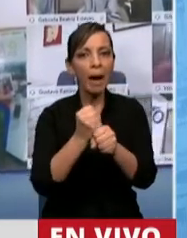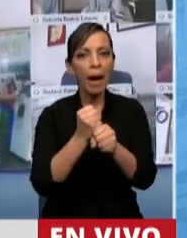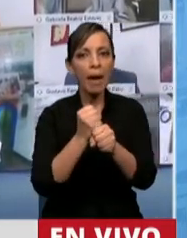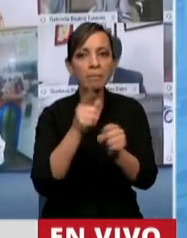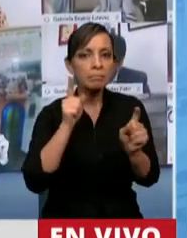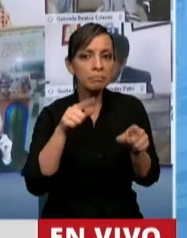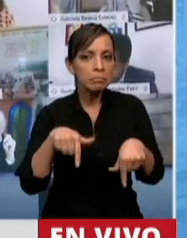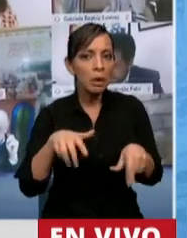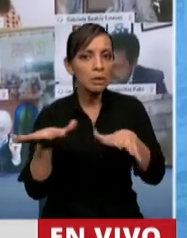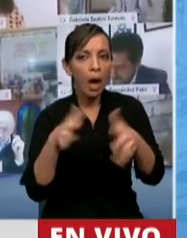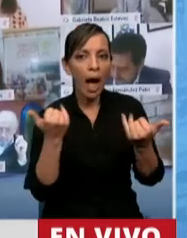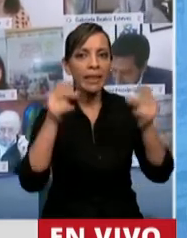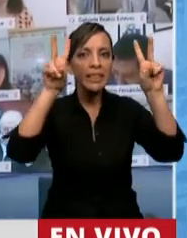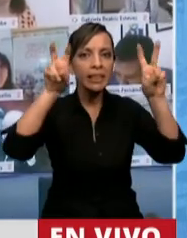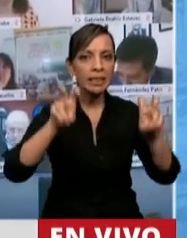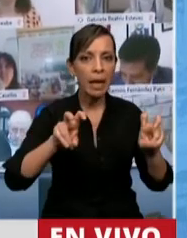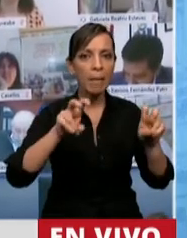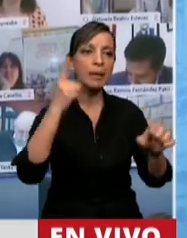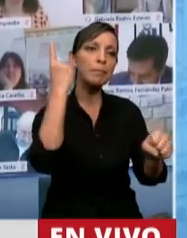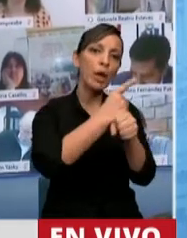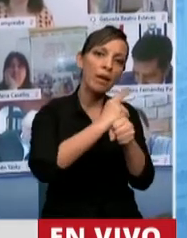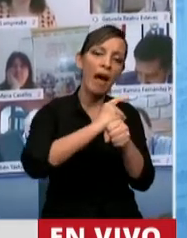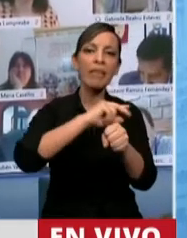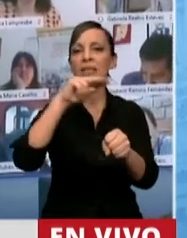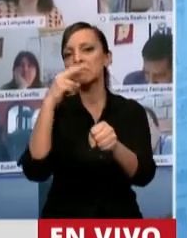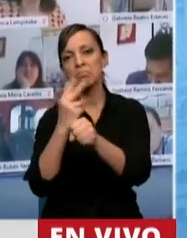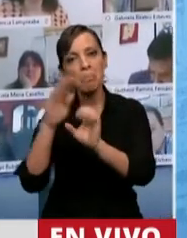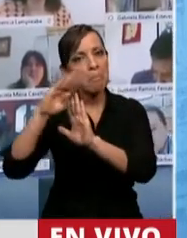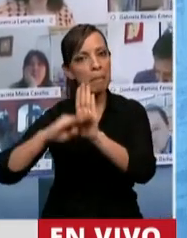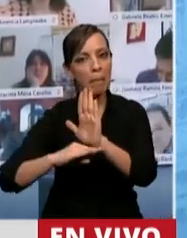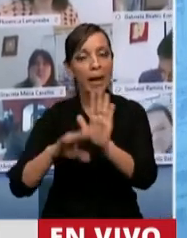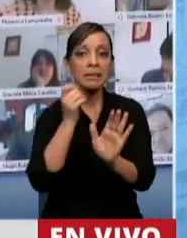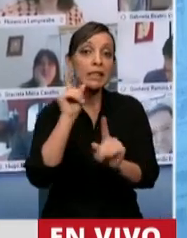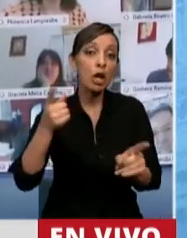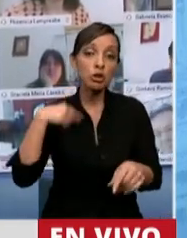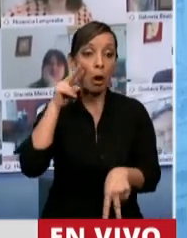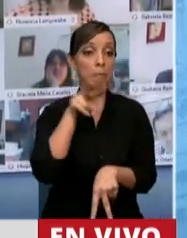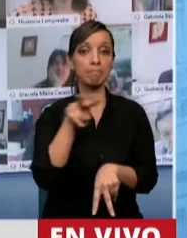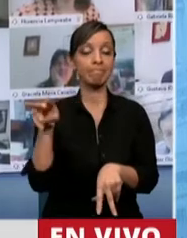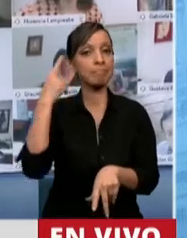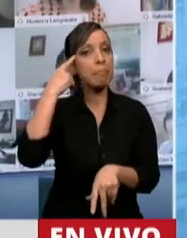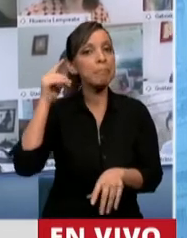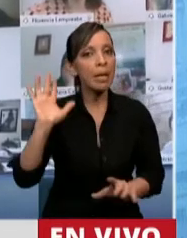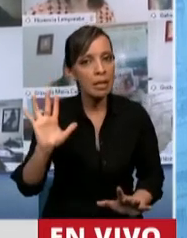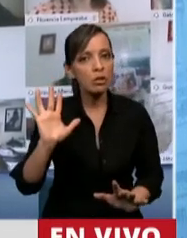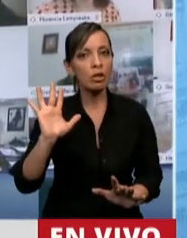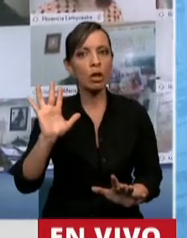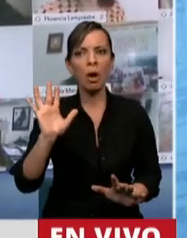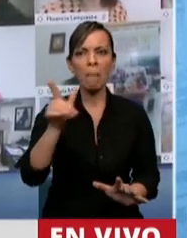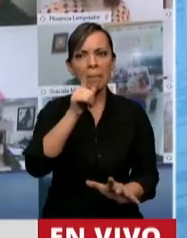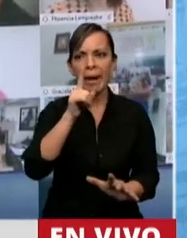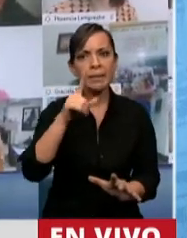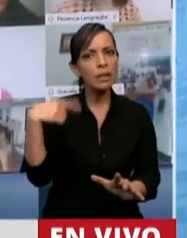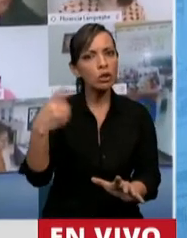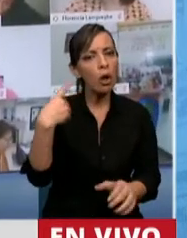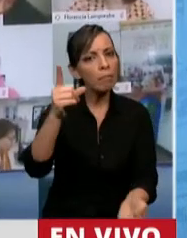mismo temas de primera y temas de segunda. Si no, yo tengo que pensar que están viciados